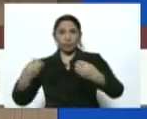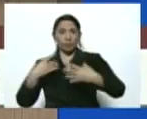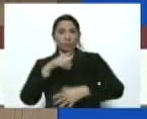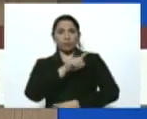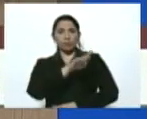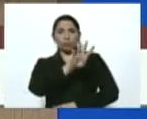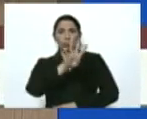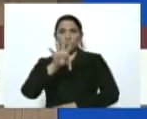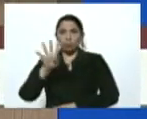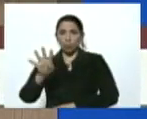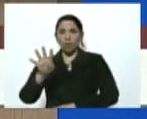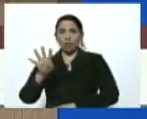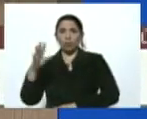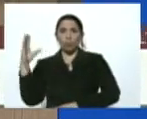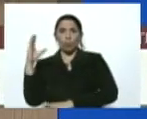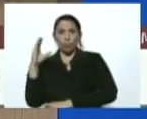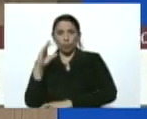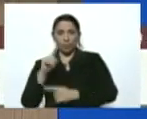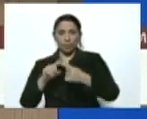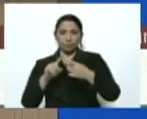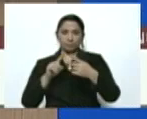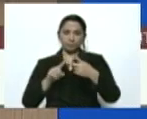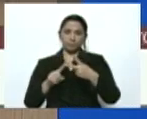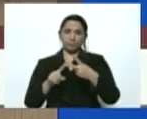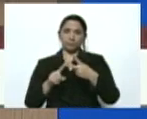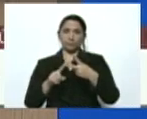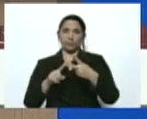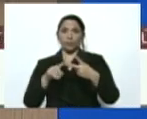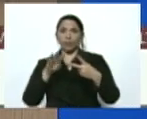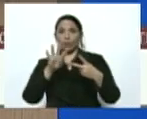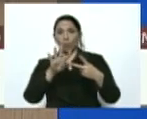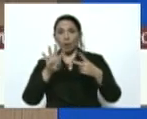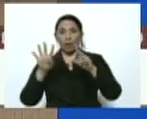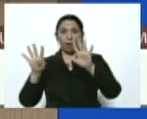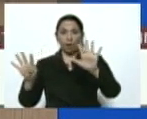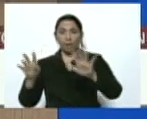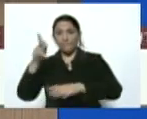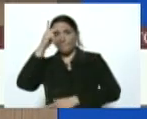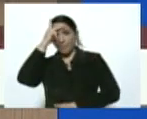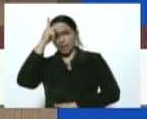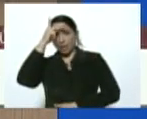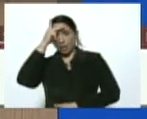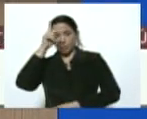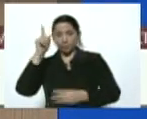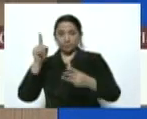144 son de Colombia, 49 de Perú,